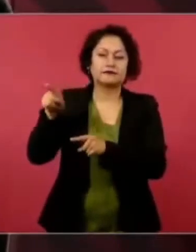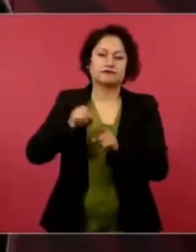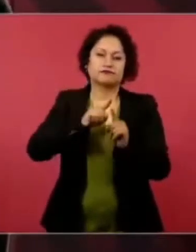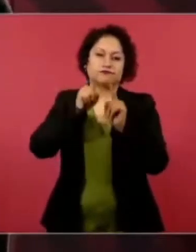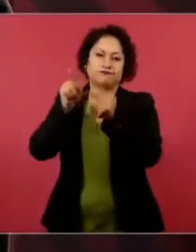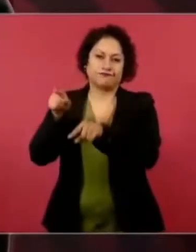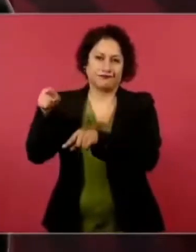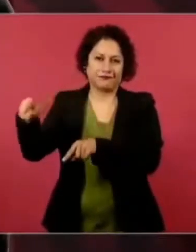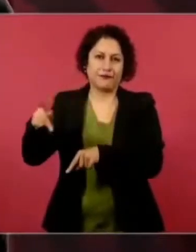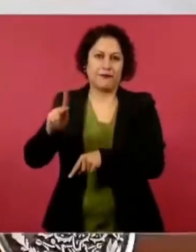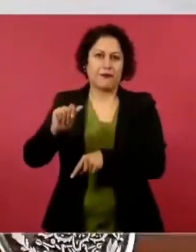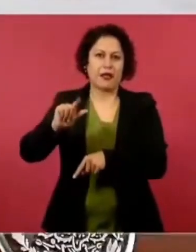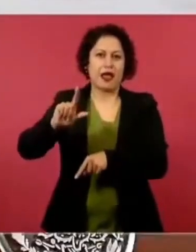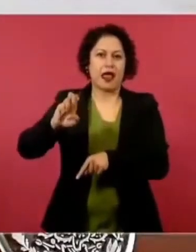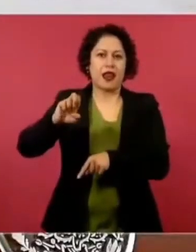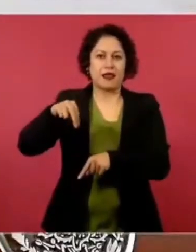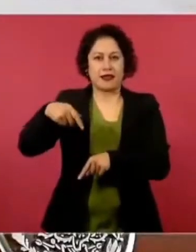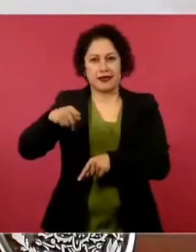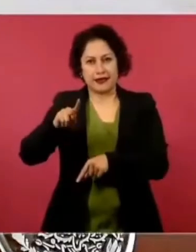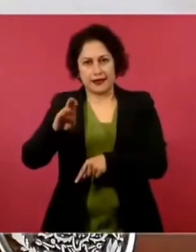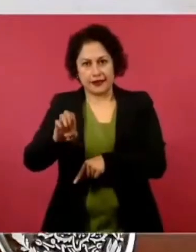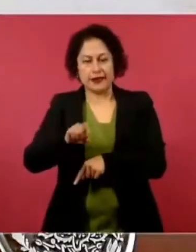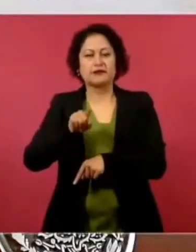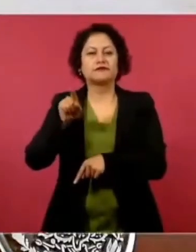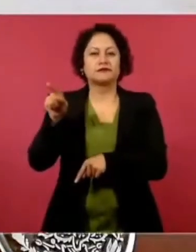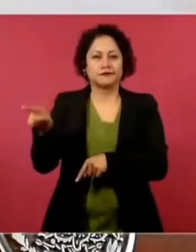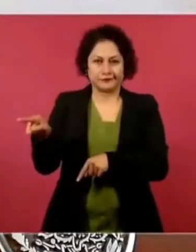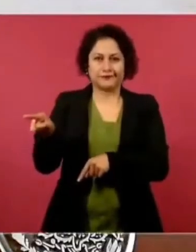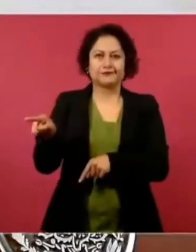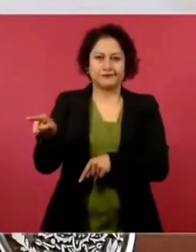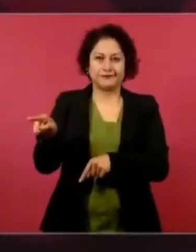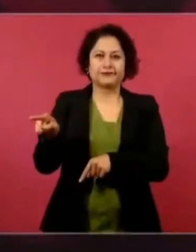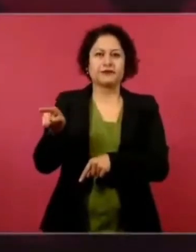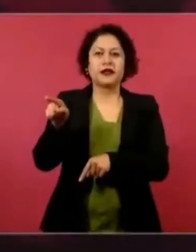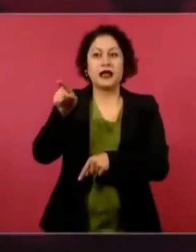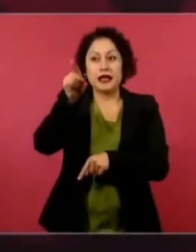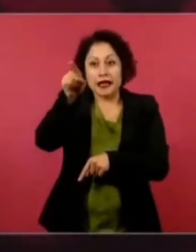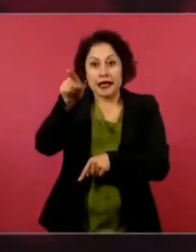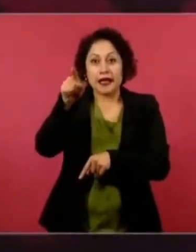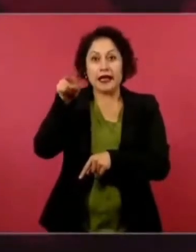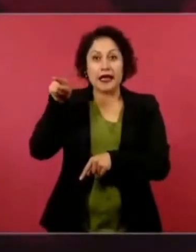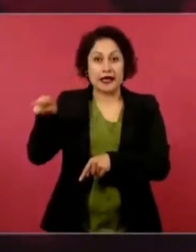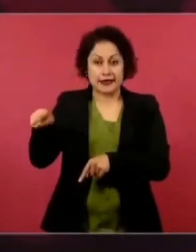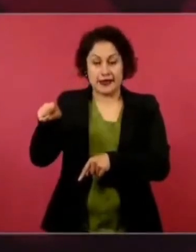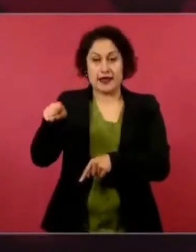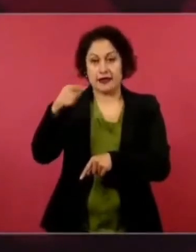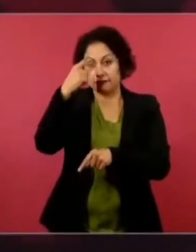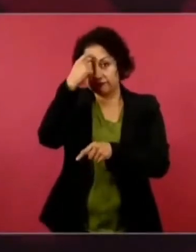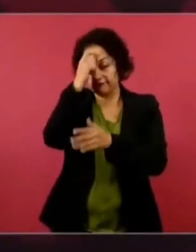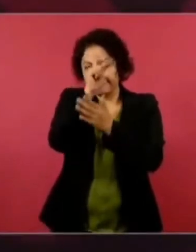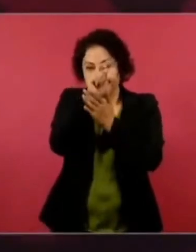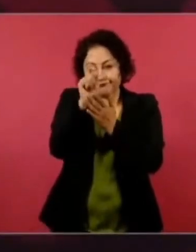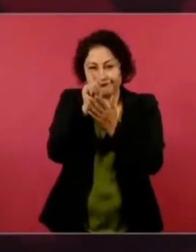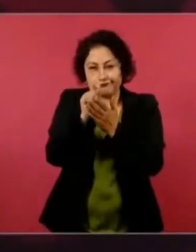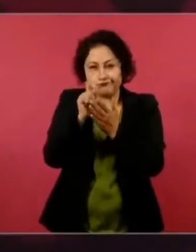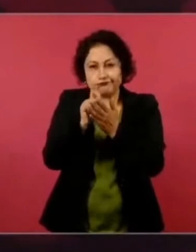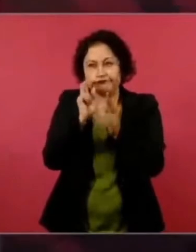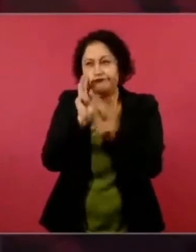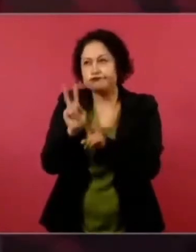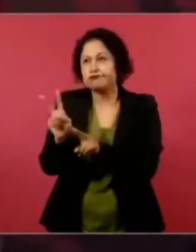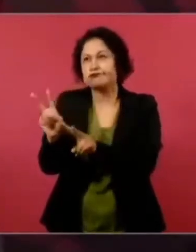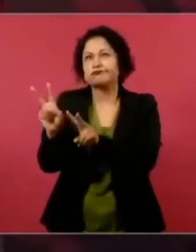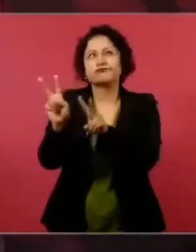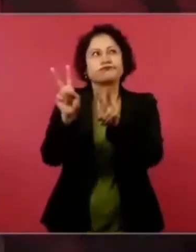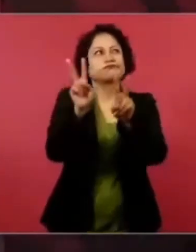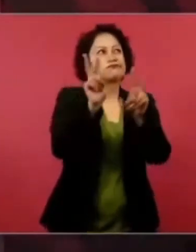y escribió sobre la belleza y la mística de Palenque, hizo un poema que